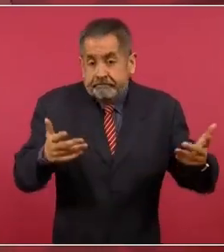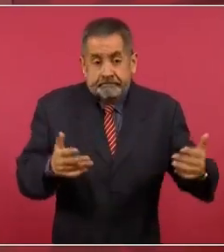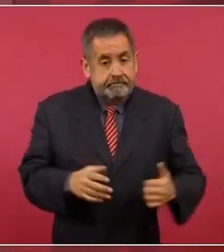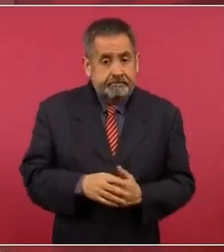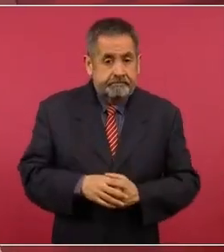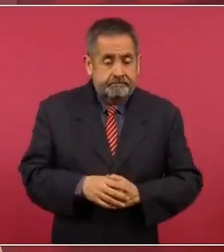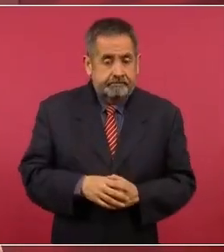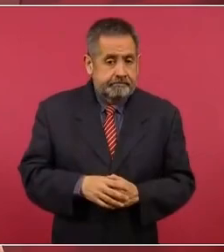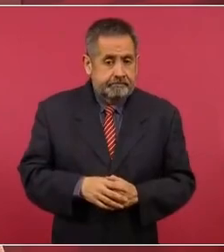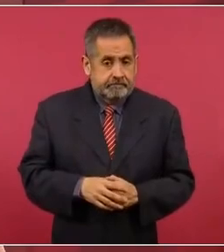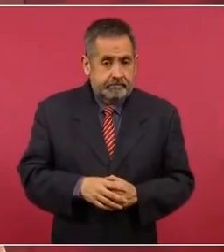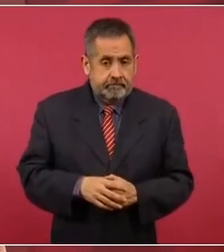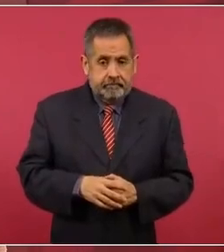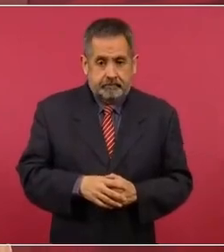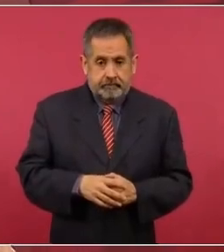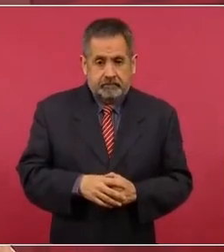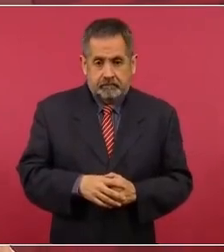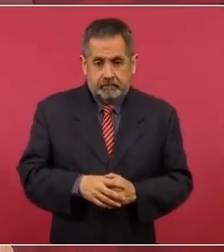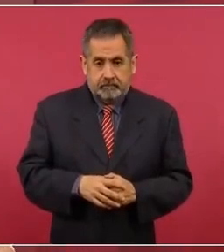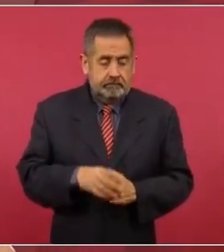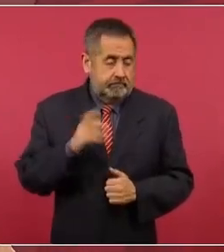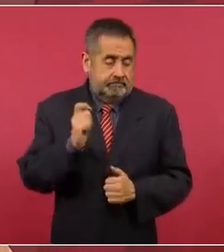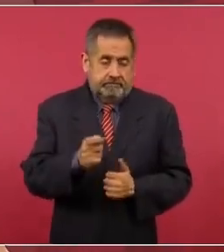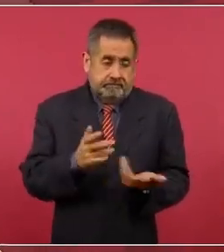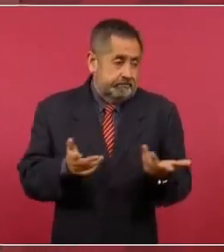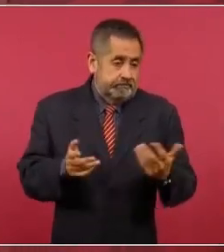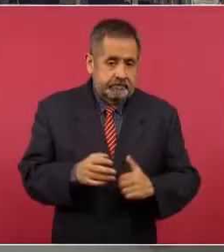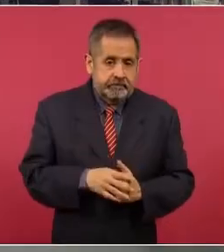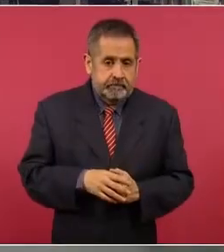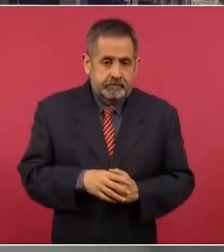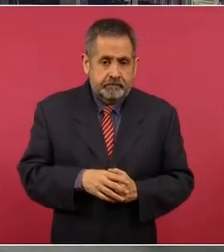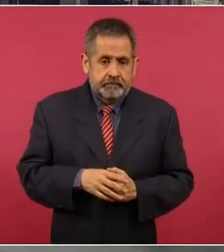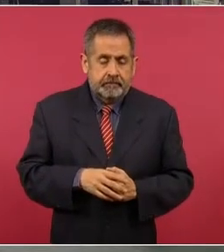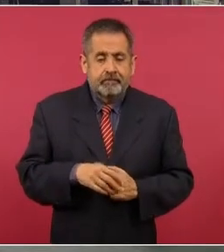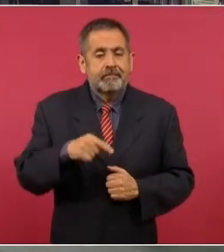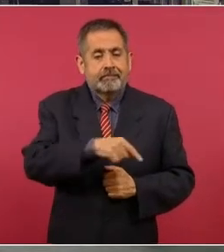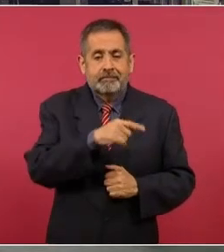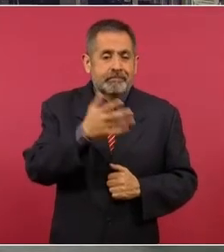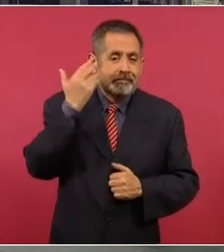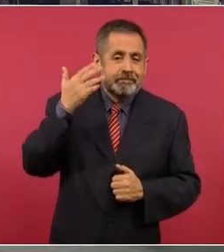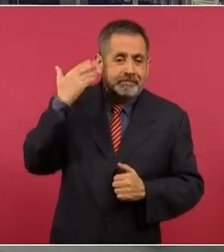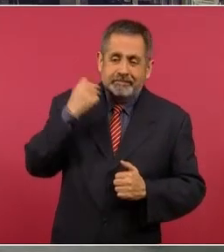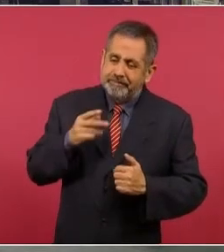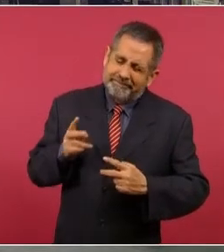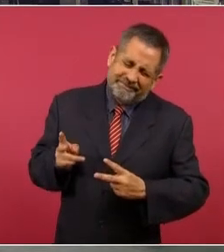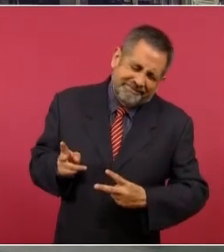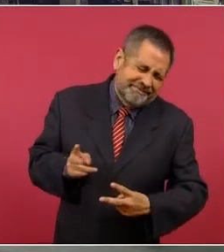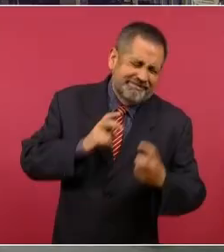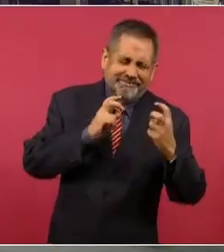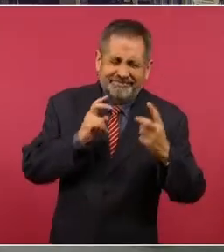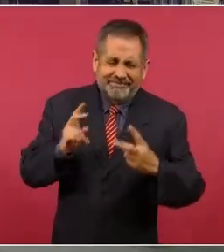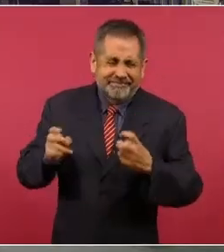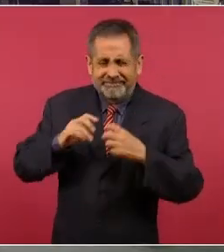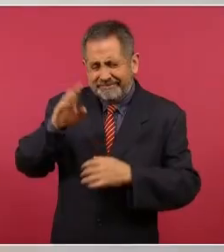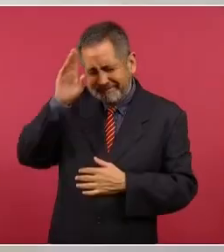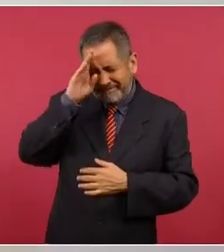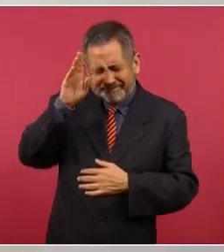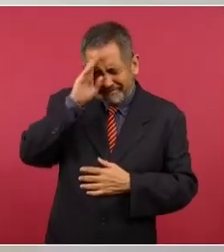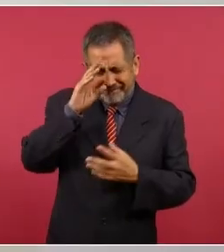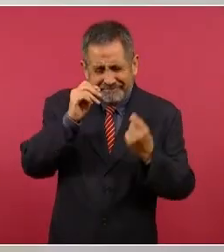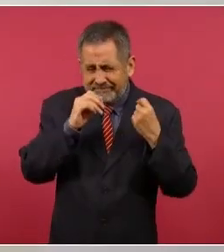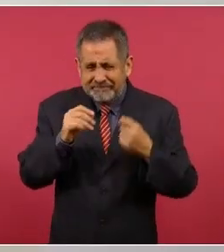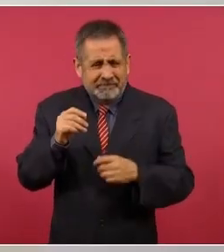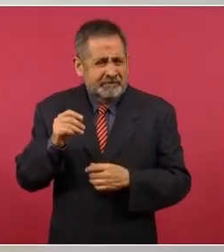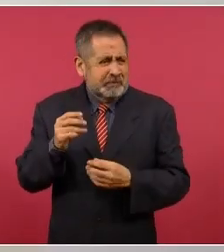Pero esto era un enorme, un